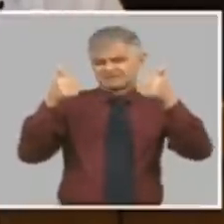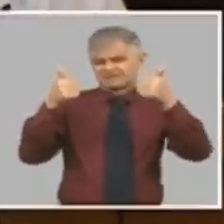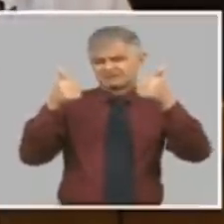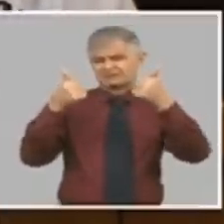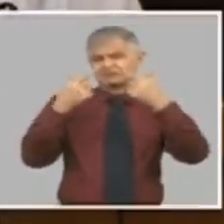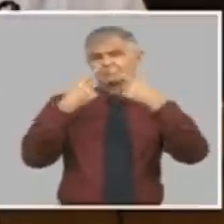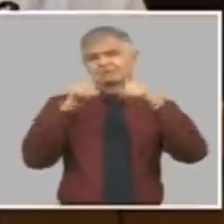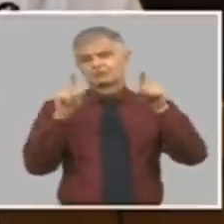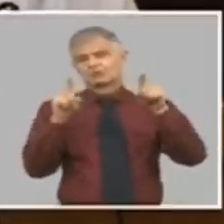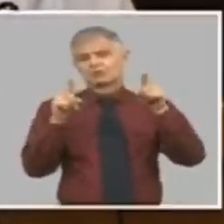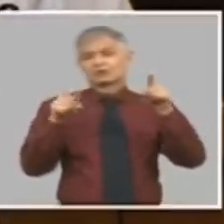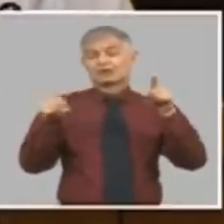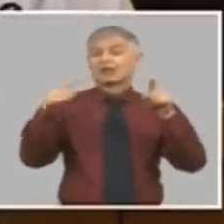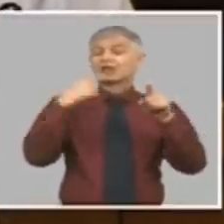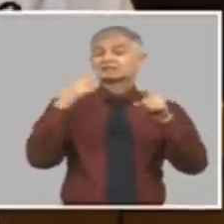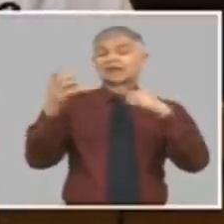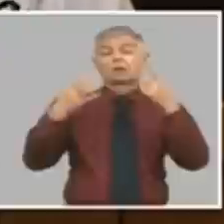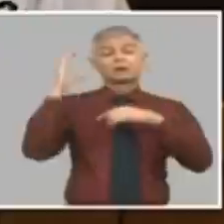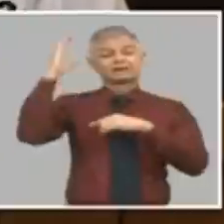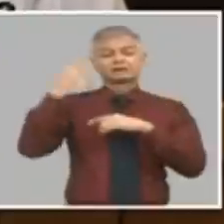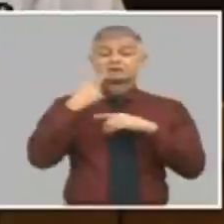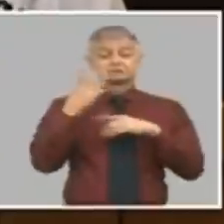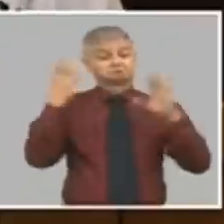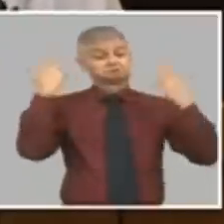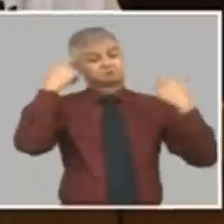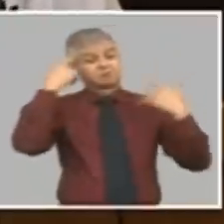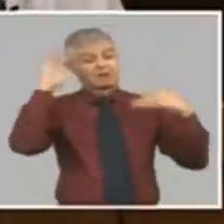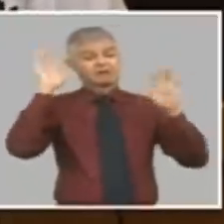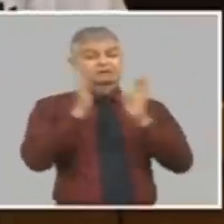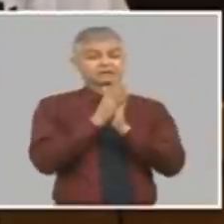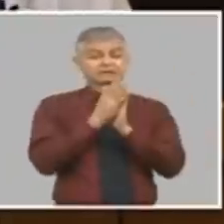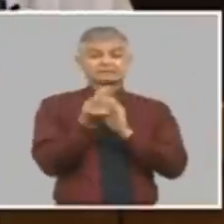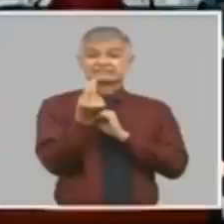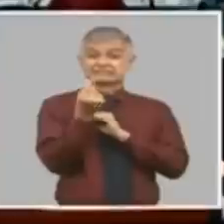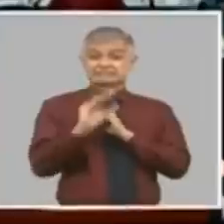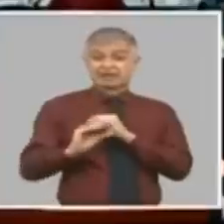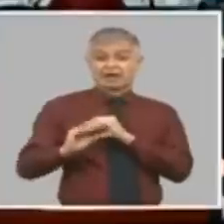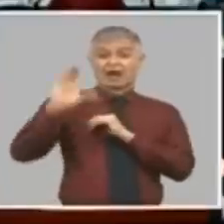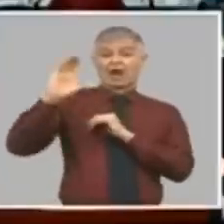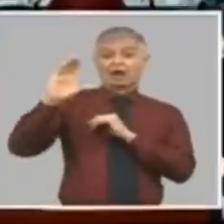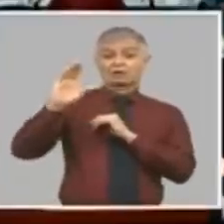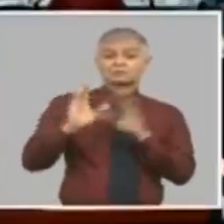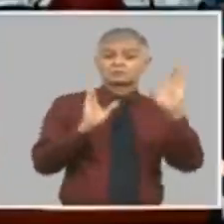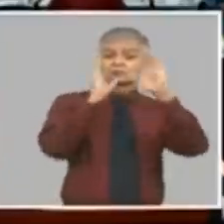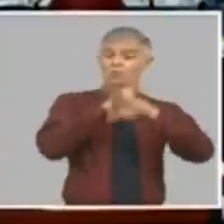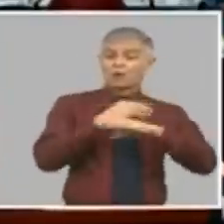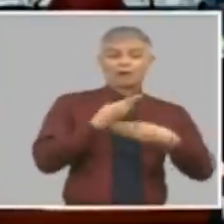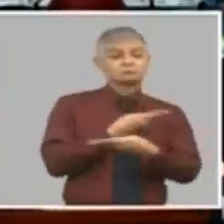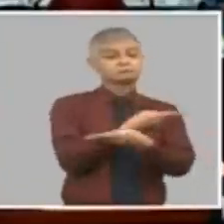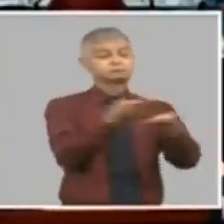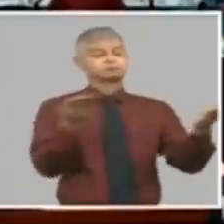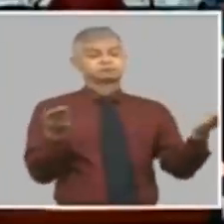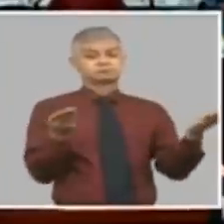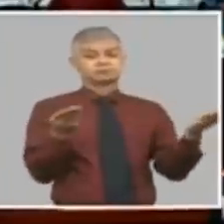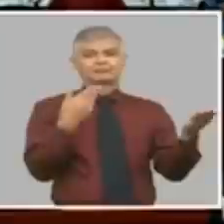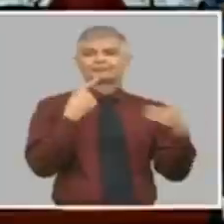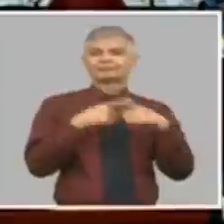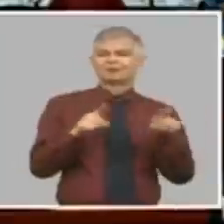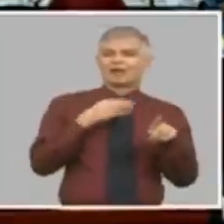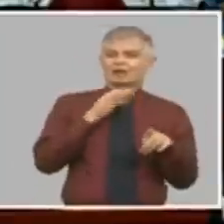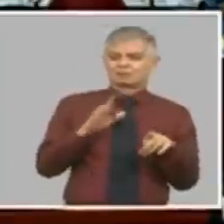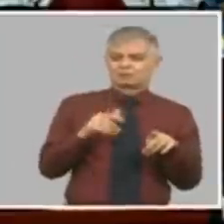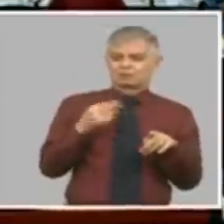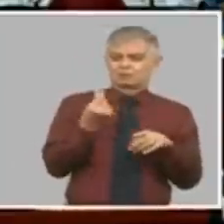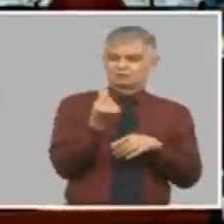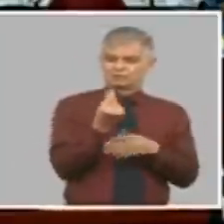imagínate van a subir el salario y no hay oferta con que lo van a respaldar pero si no subimos el salario como usted paga los productos que hoy